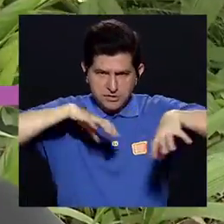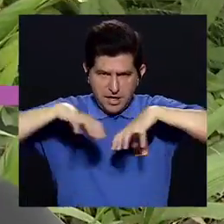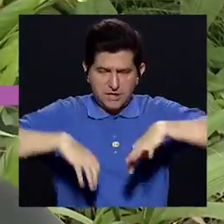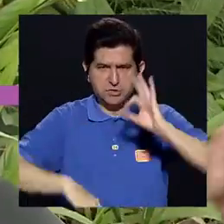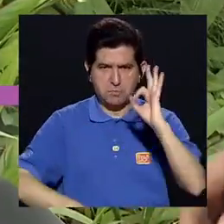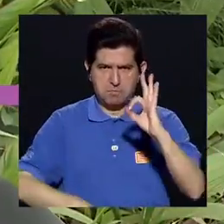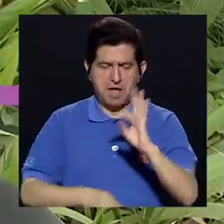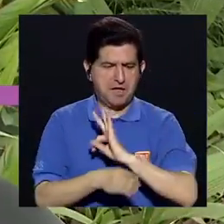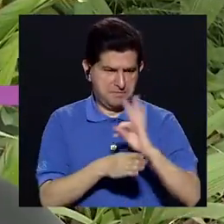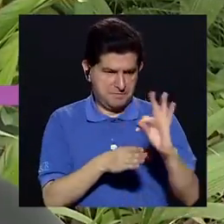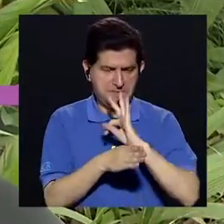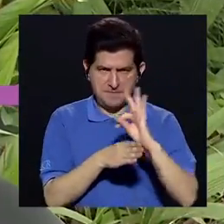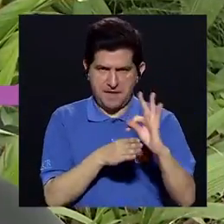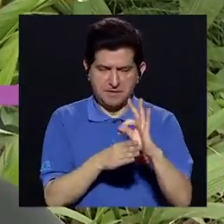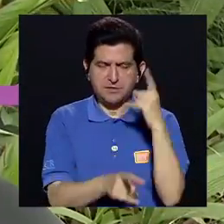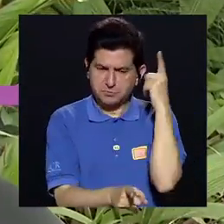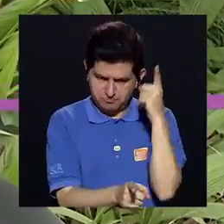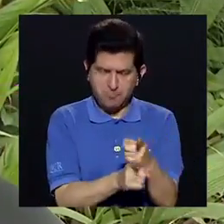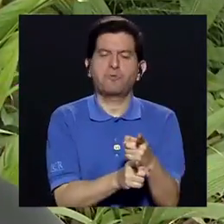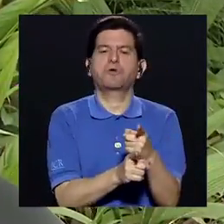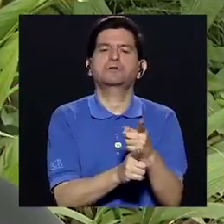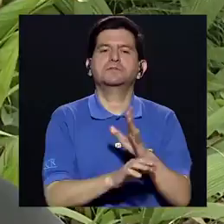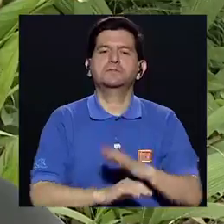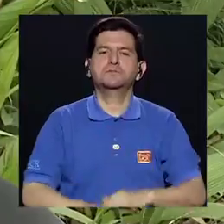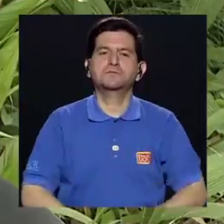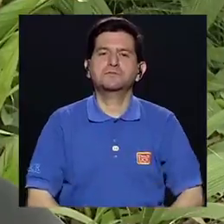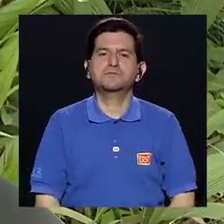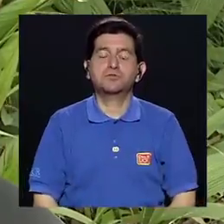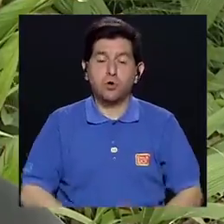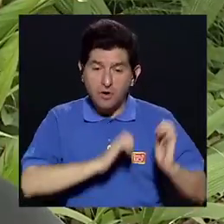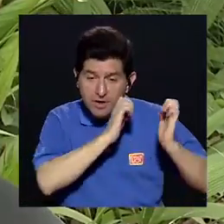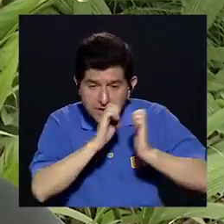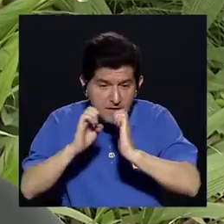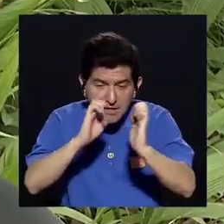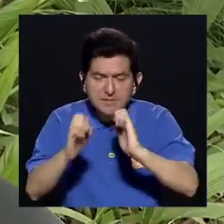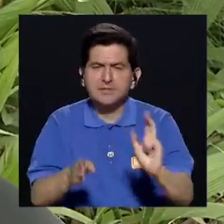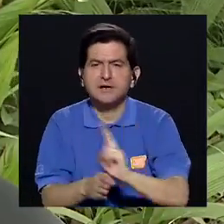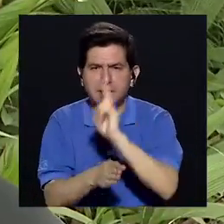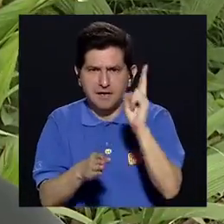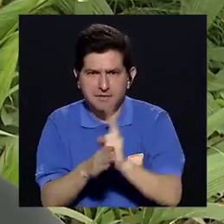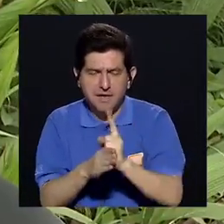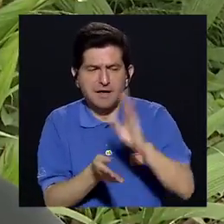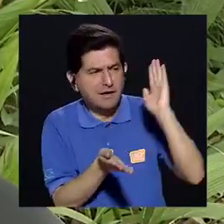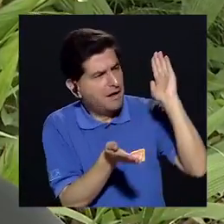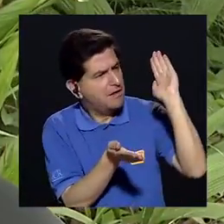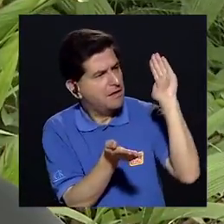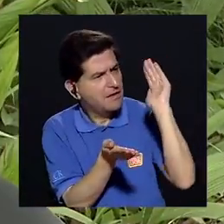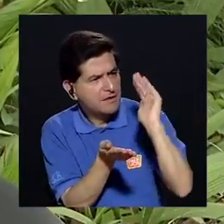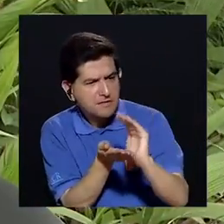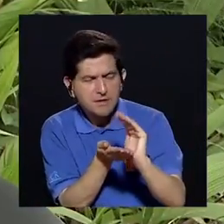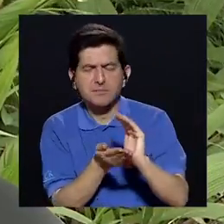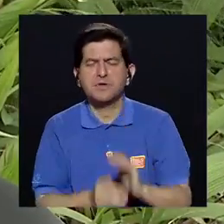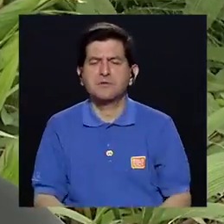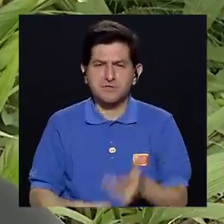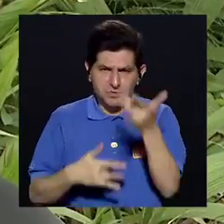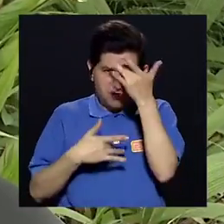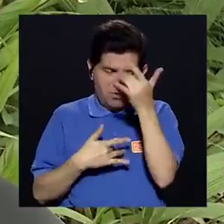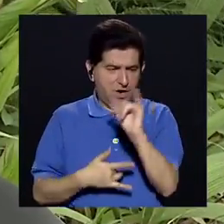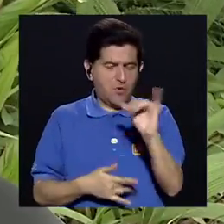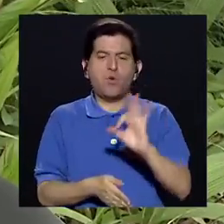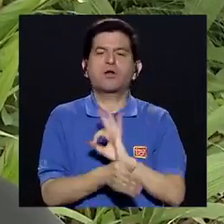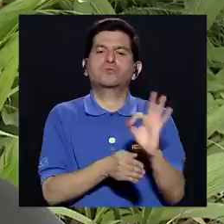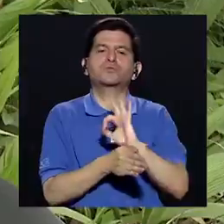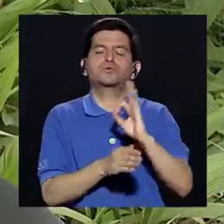actuado bien Los tratamientos Han sido Adecuados Y las estrategias Usadas Para disminuir El evento